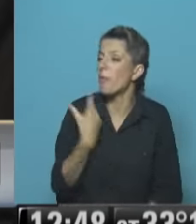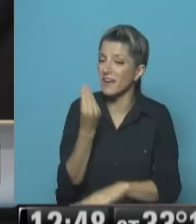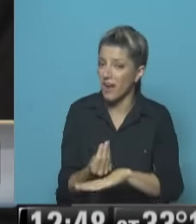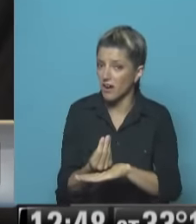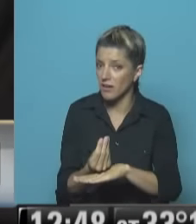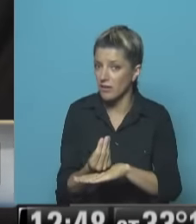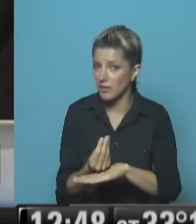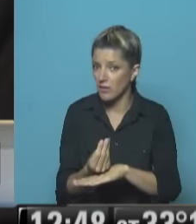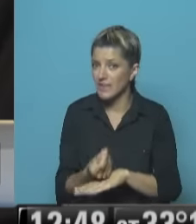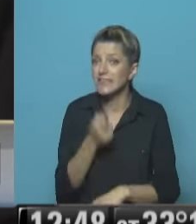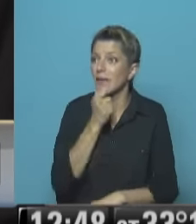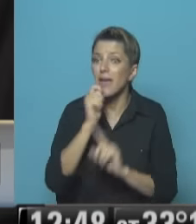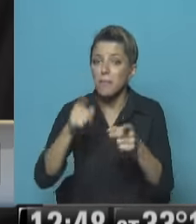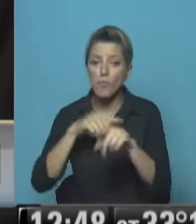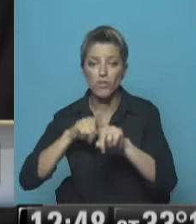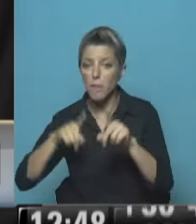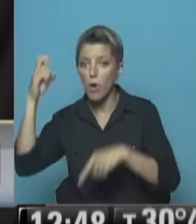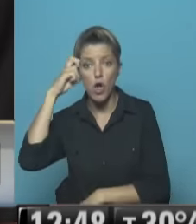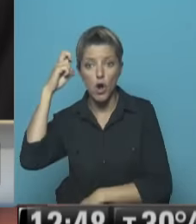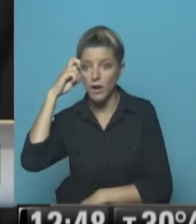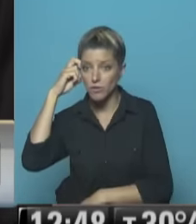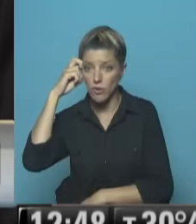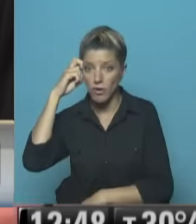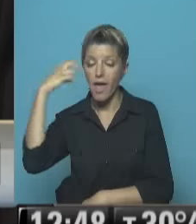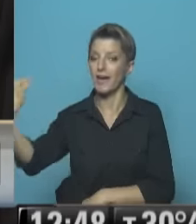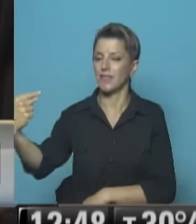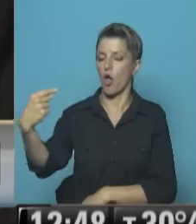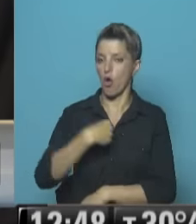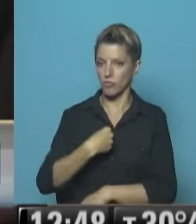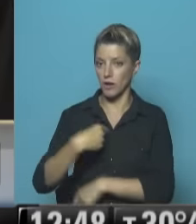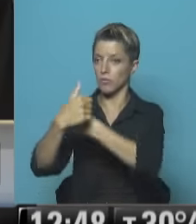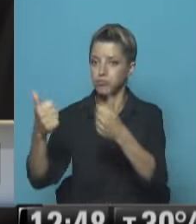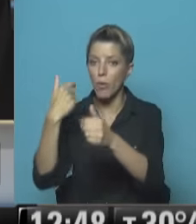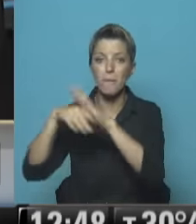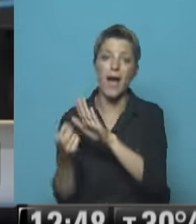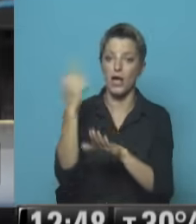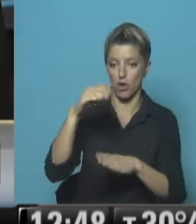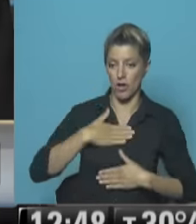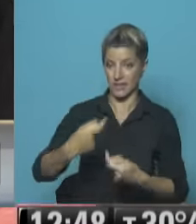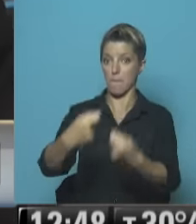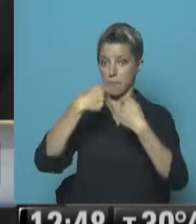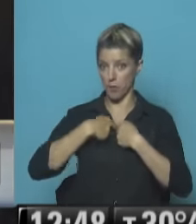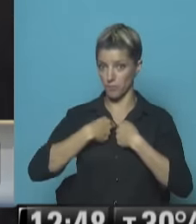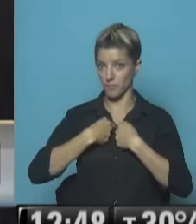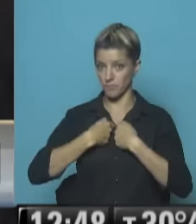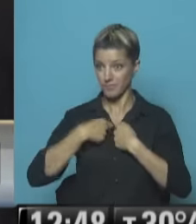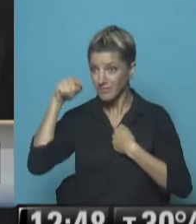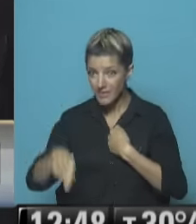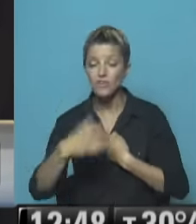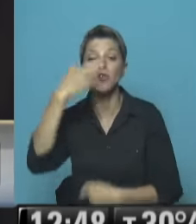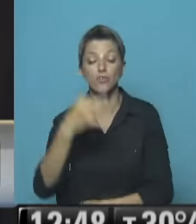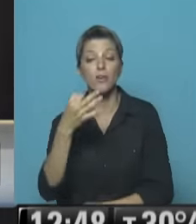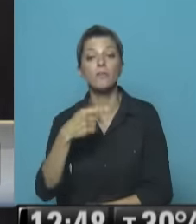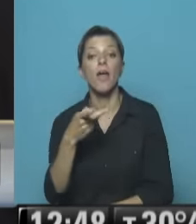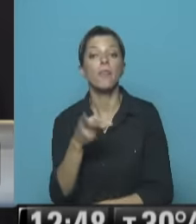Tomando en cuenta Que el parlamento Es el que puede imponer Condiciones prácticamente En todos los ámbitos De la vida cotidiana El primer paso Me